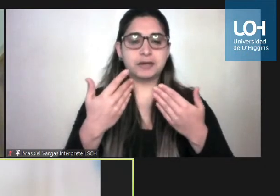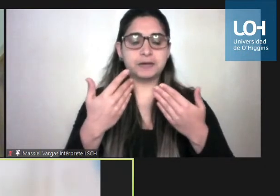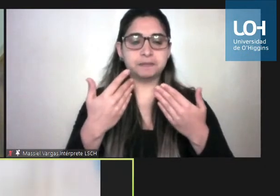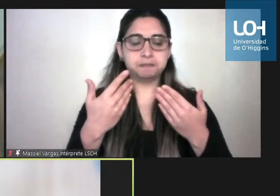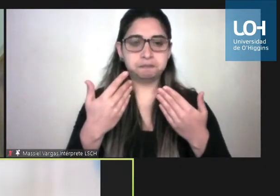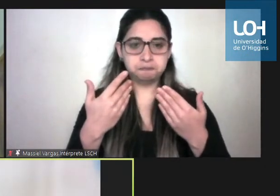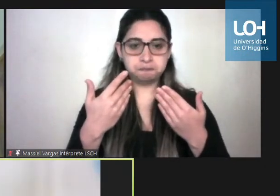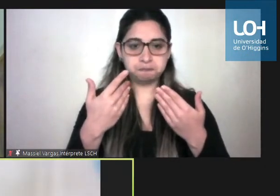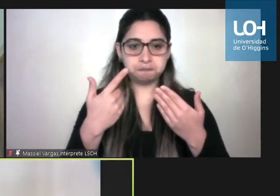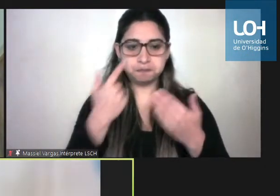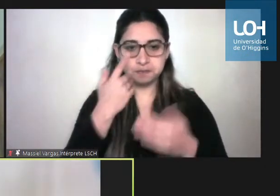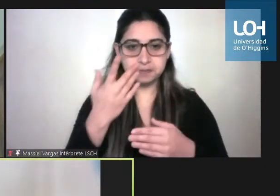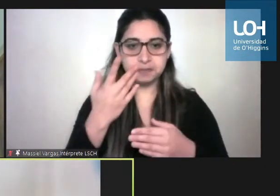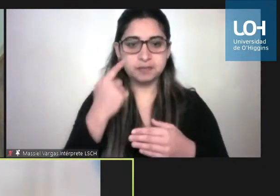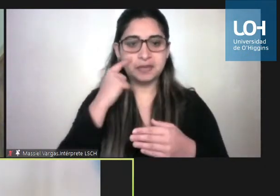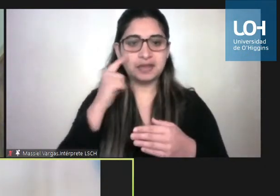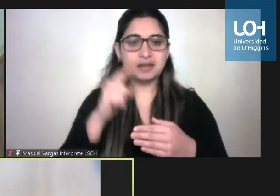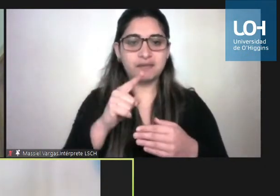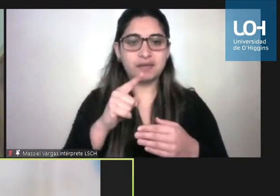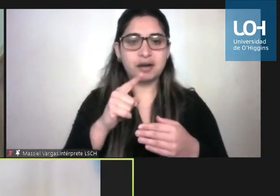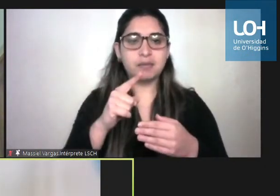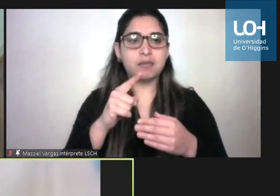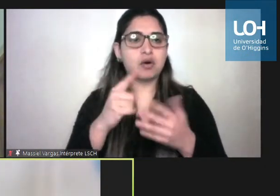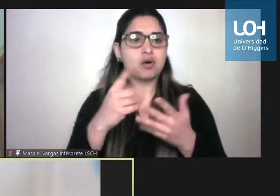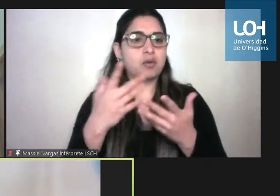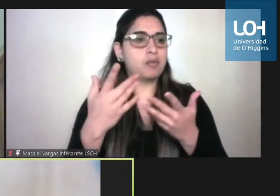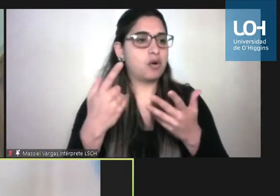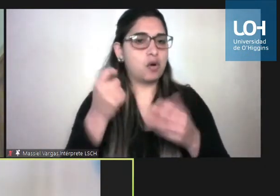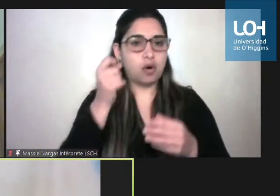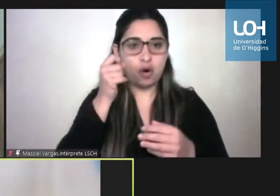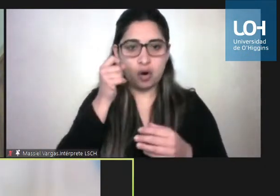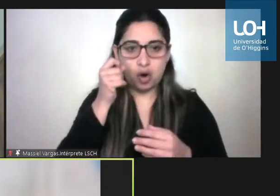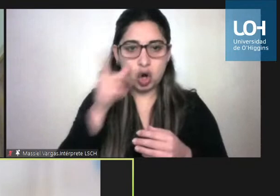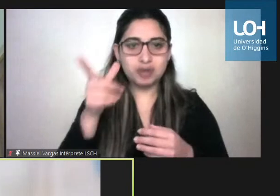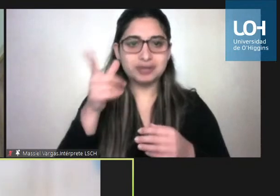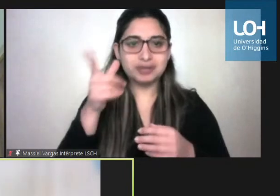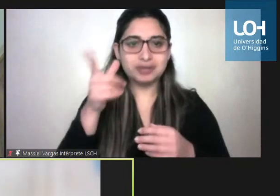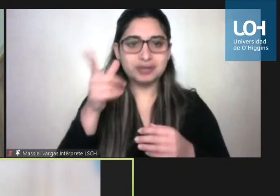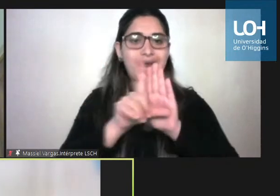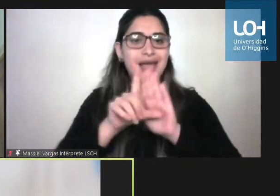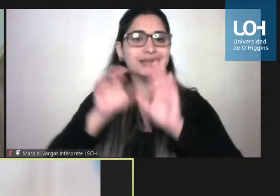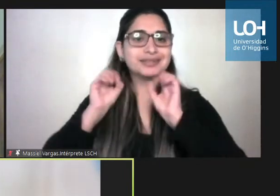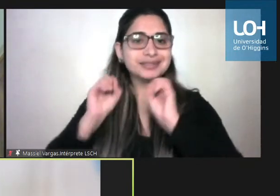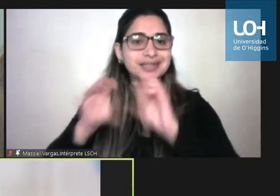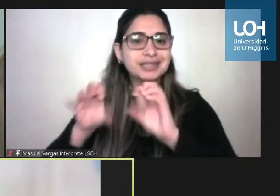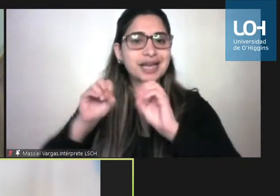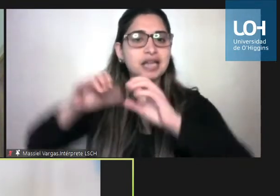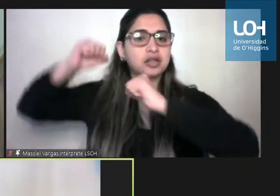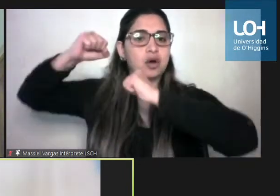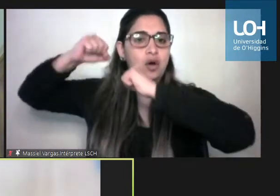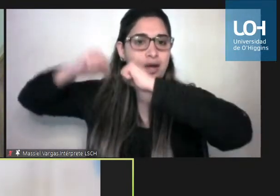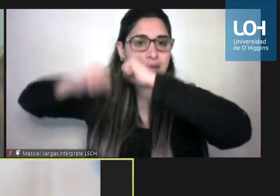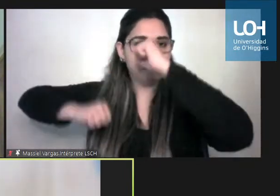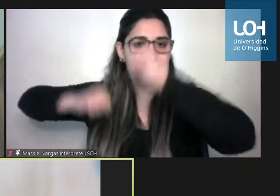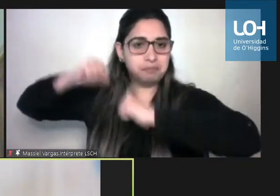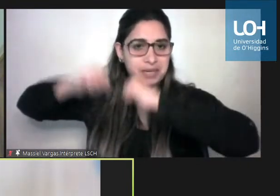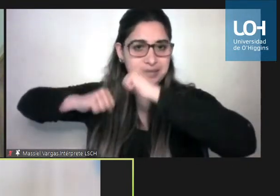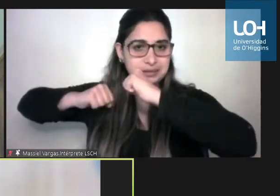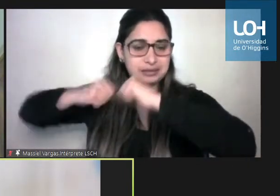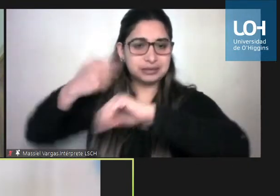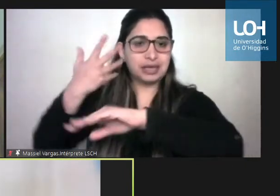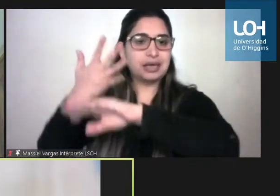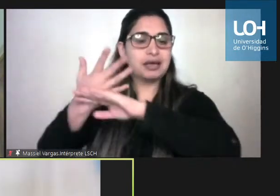en un periodo más bien de socialización de la ley donde se estaba educando a las empresas donde aparecieron hartas